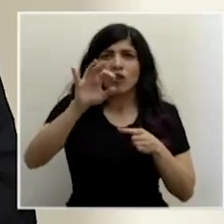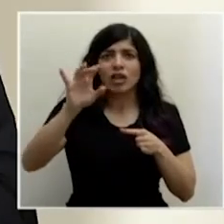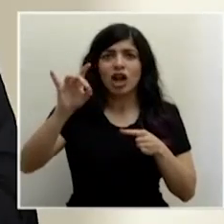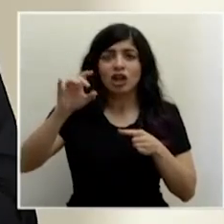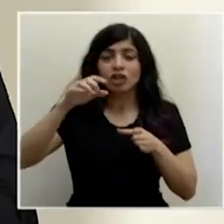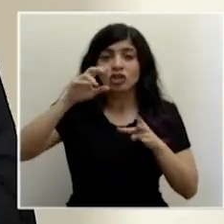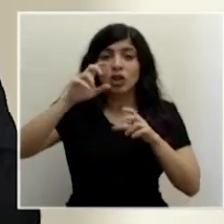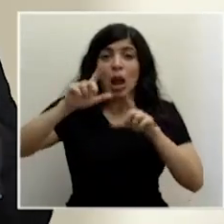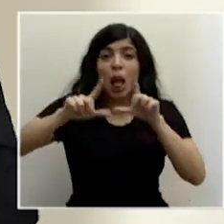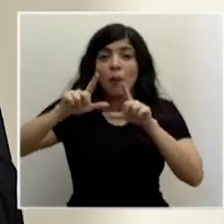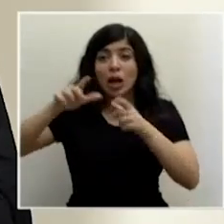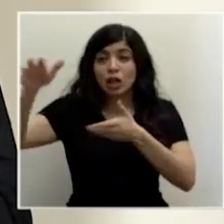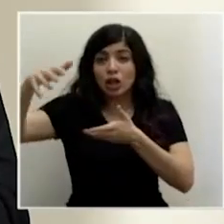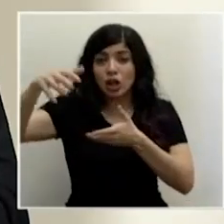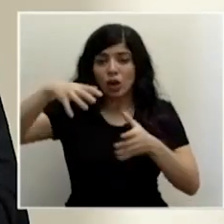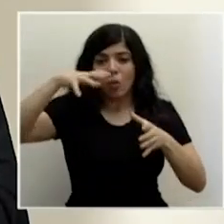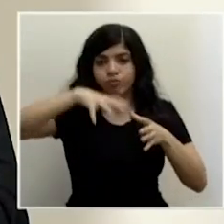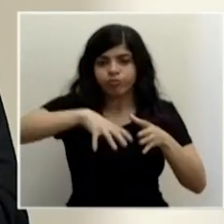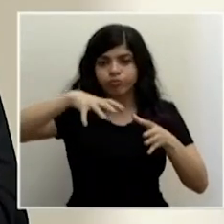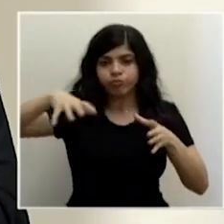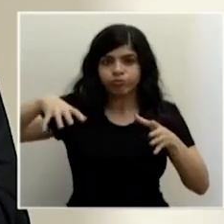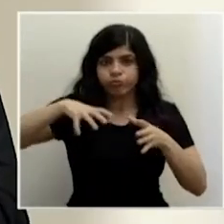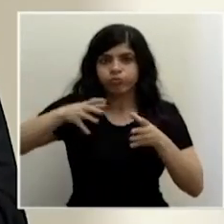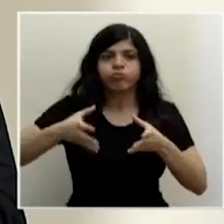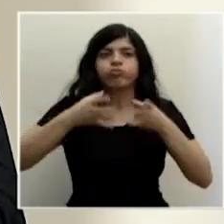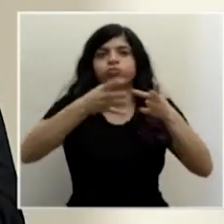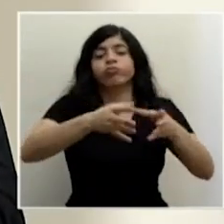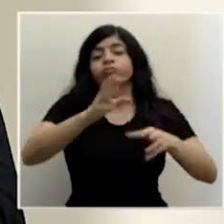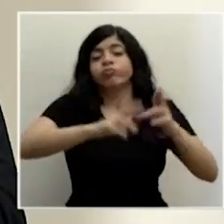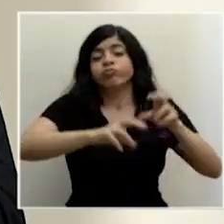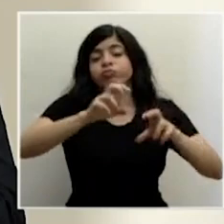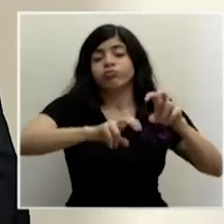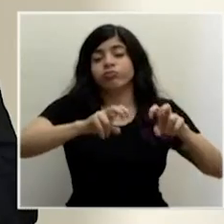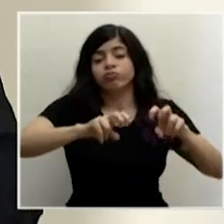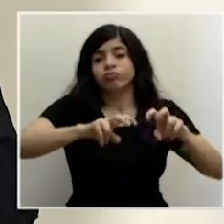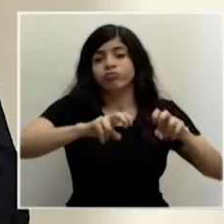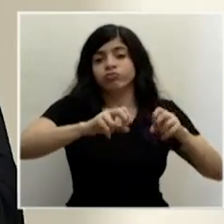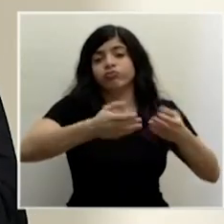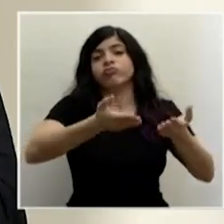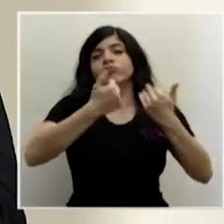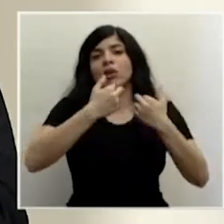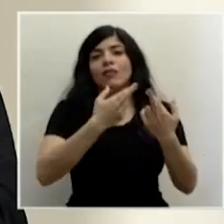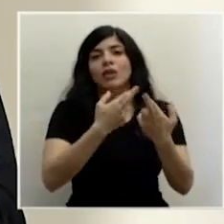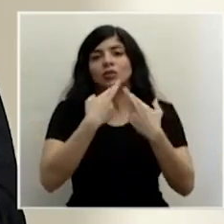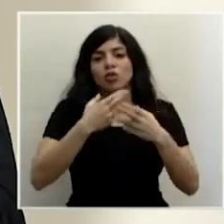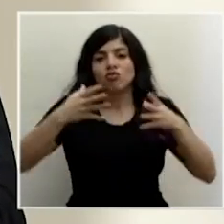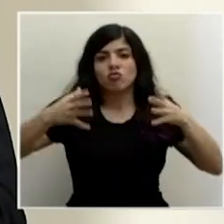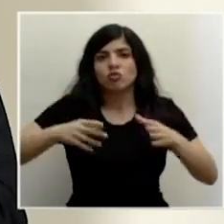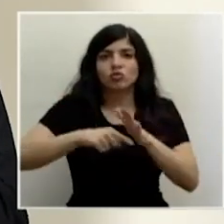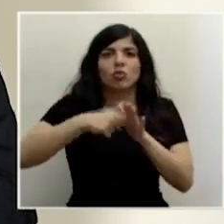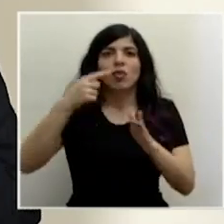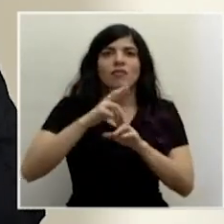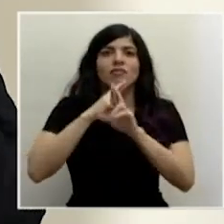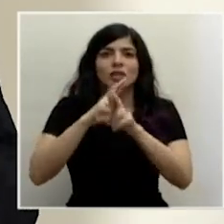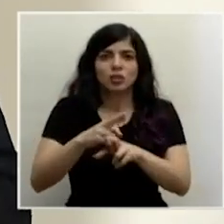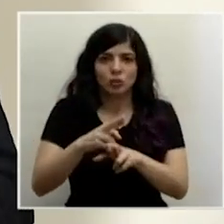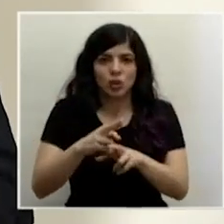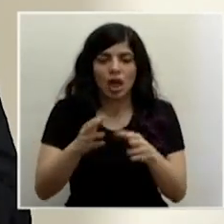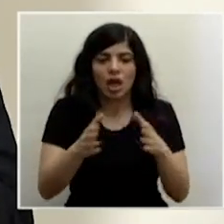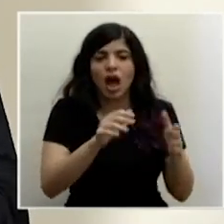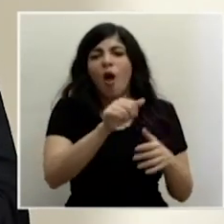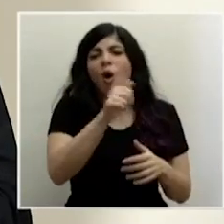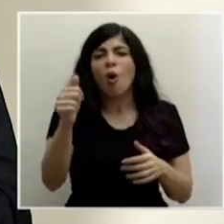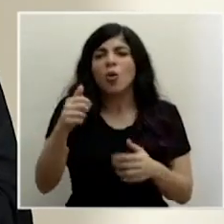pruebas por cada corrida, llaman los microbiólogos que realizan este procedimiento. También existen otro tipo de máquinas, Film